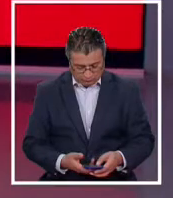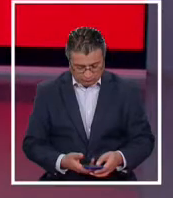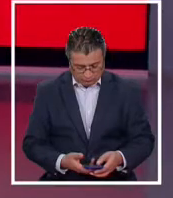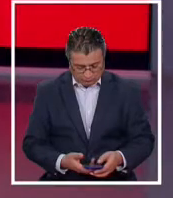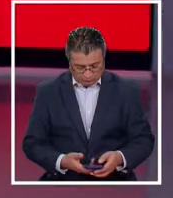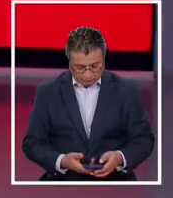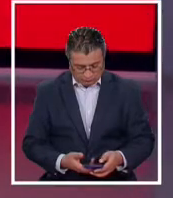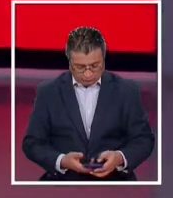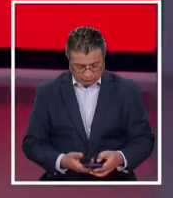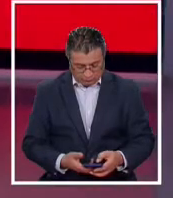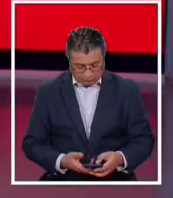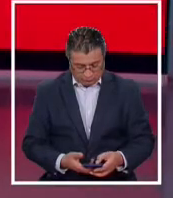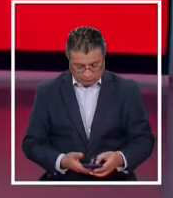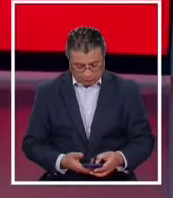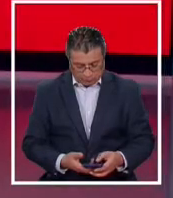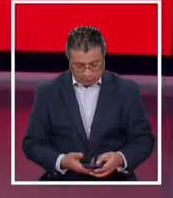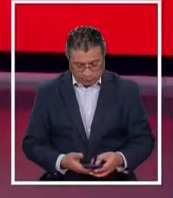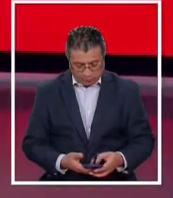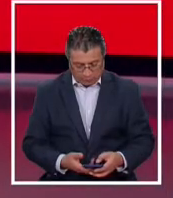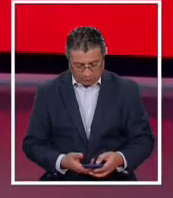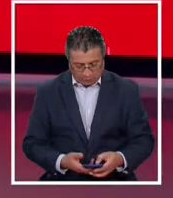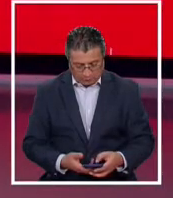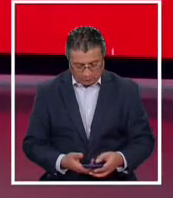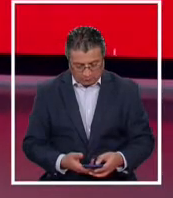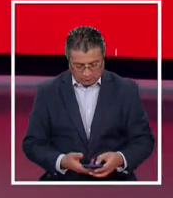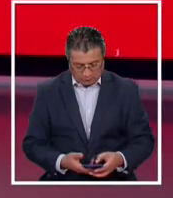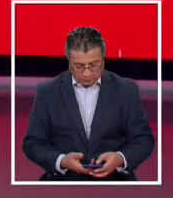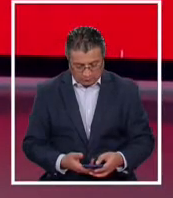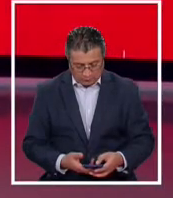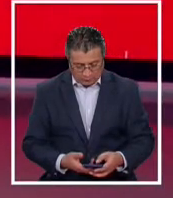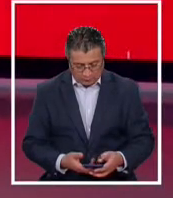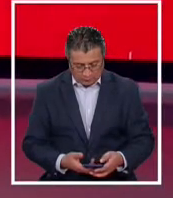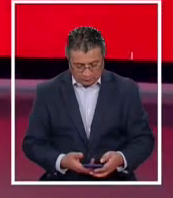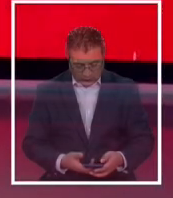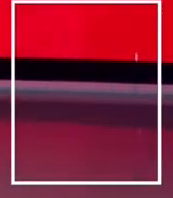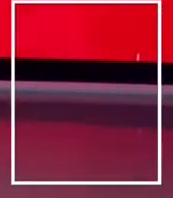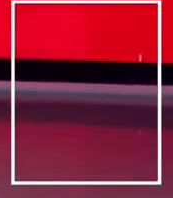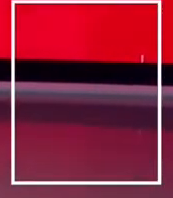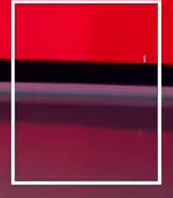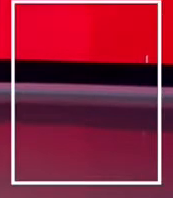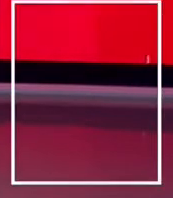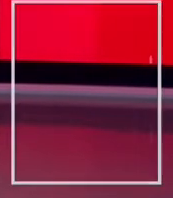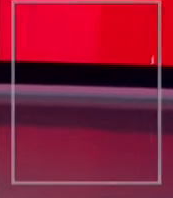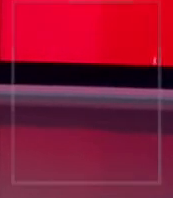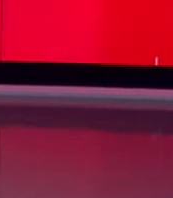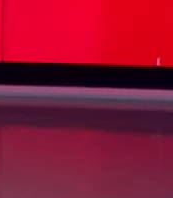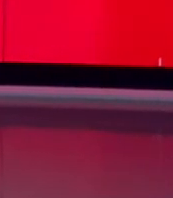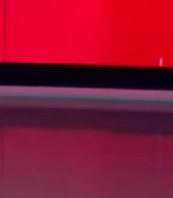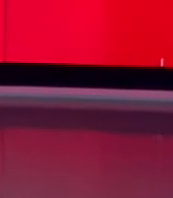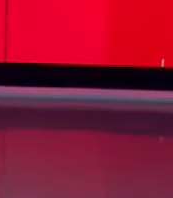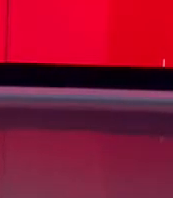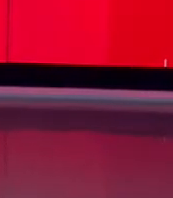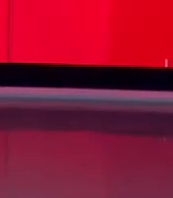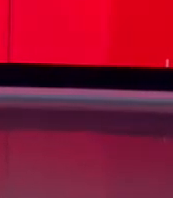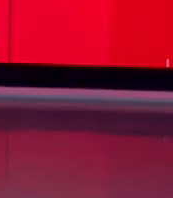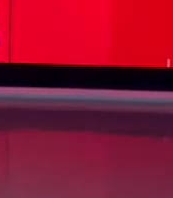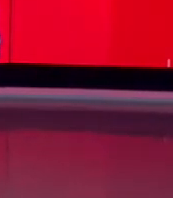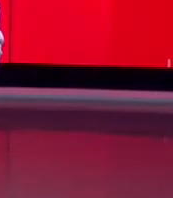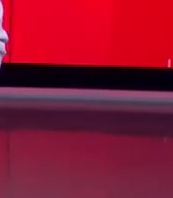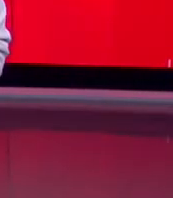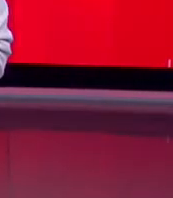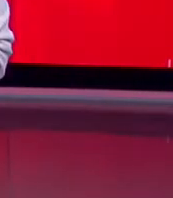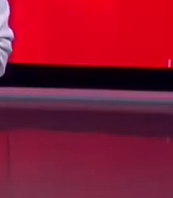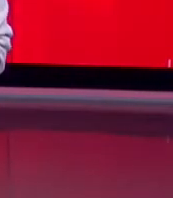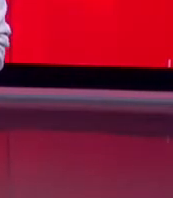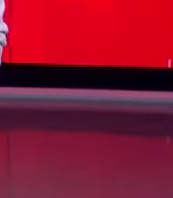Saldívar renunció al Ministerio del Trabajo y en su reemplazo asumió el ahora exdiputado de la UDI, Patricio Melero. Claro, este nombramiento tuvo